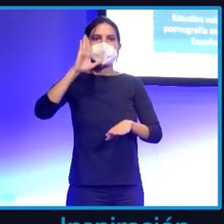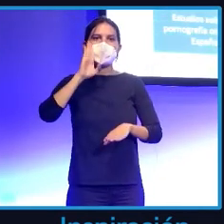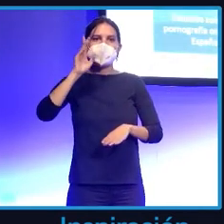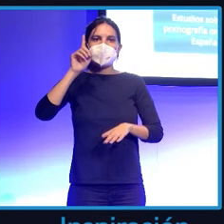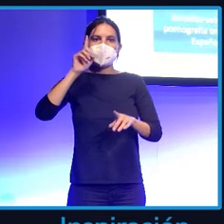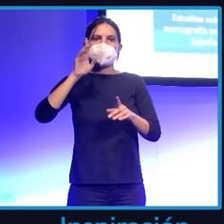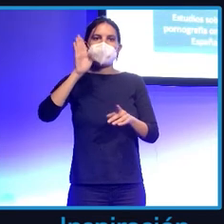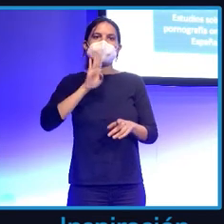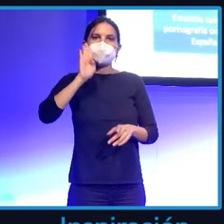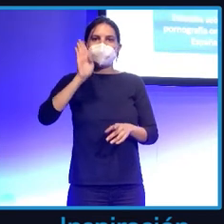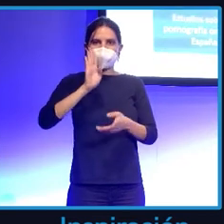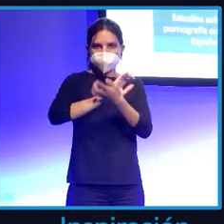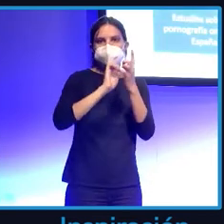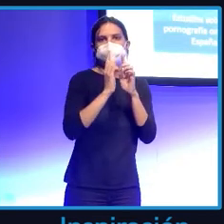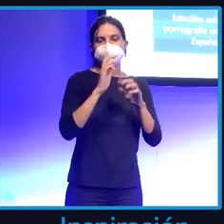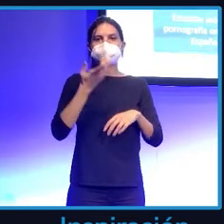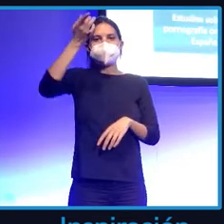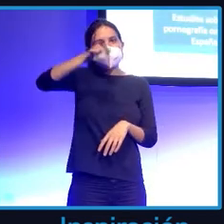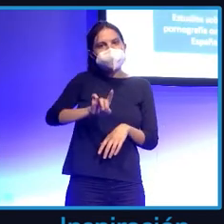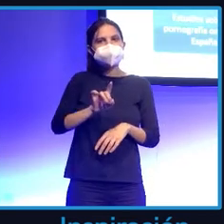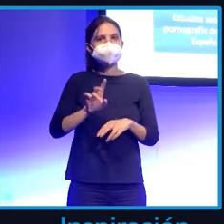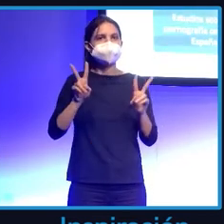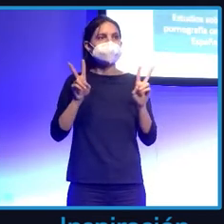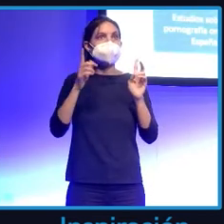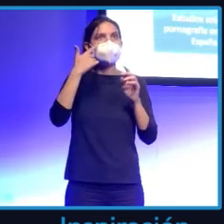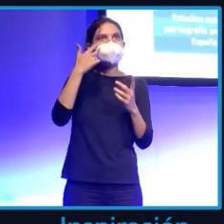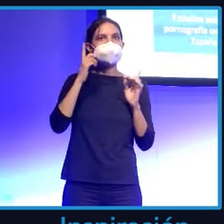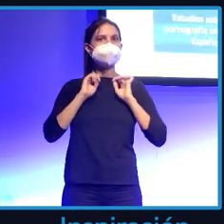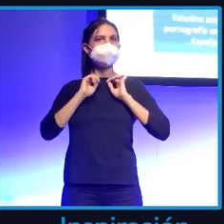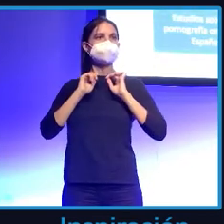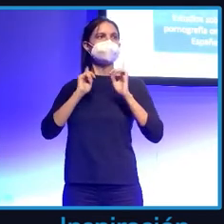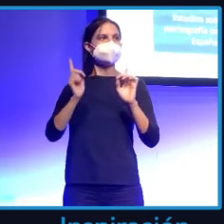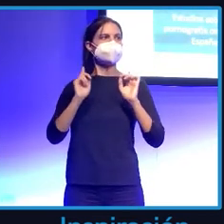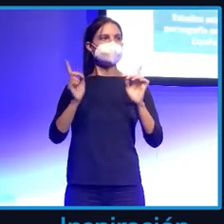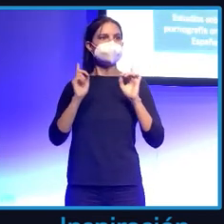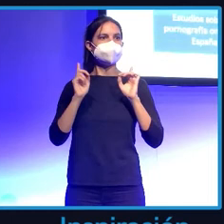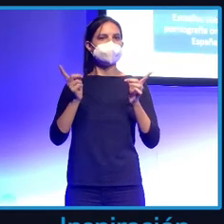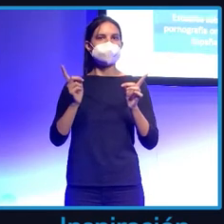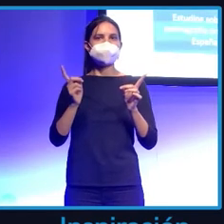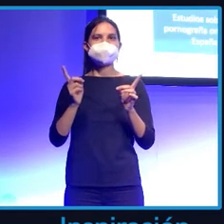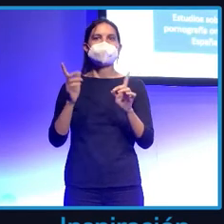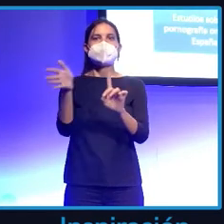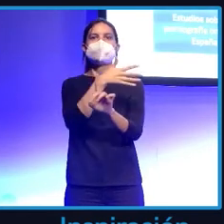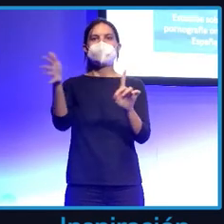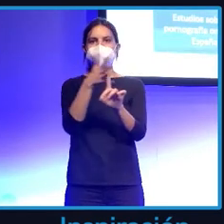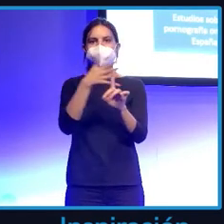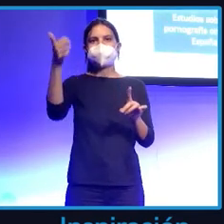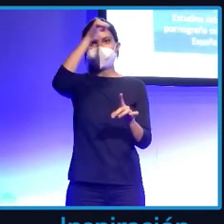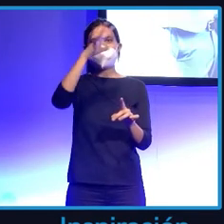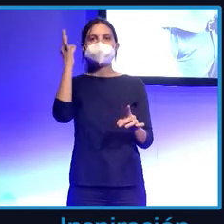y también sobre cómo prevenir o protocolos de actuación sobre la violencia de género a través de Internet.